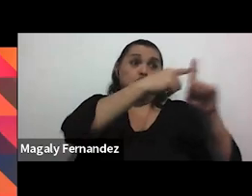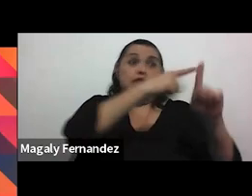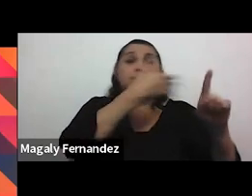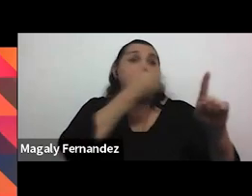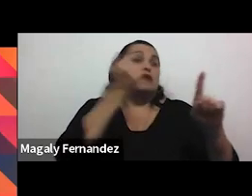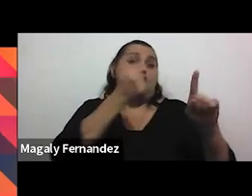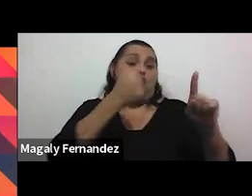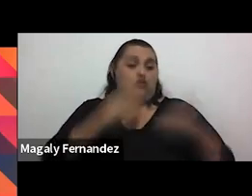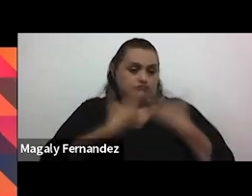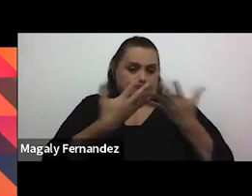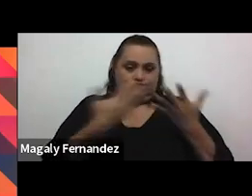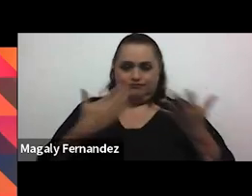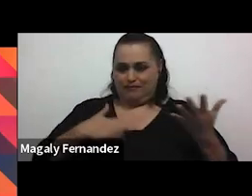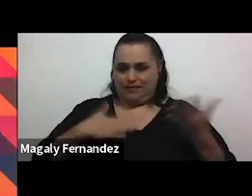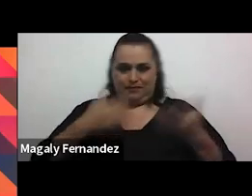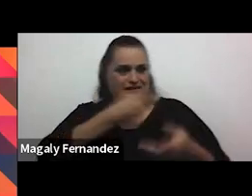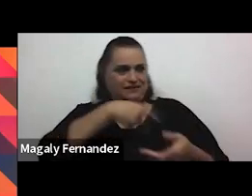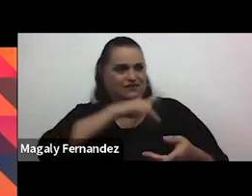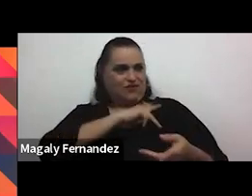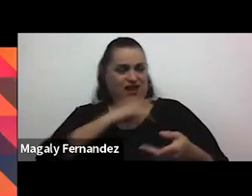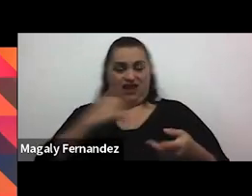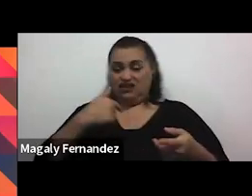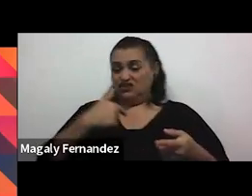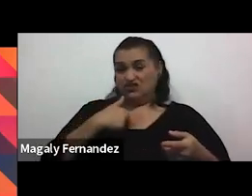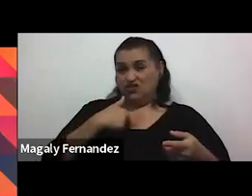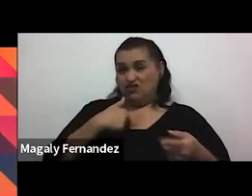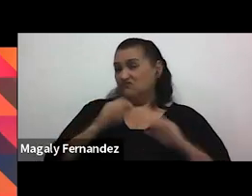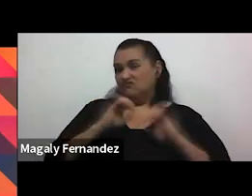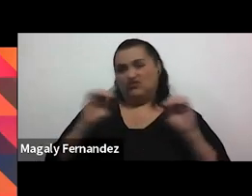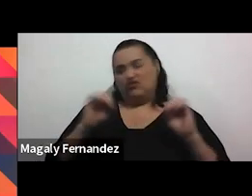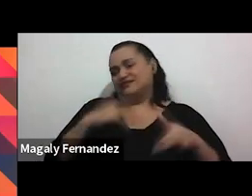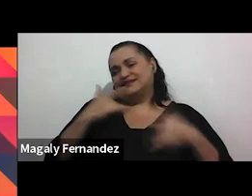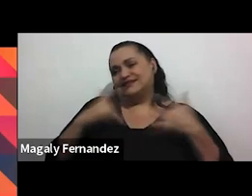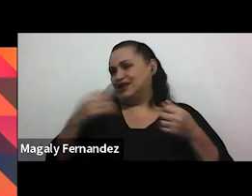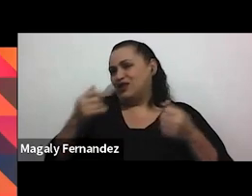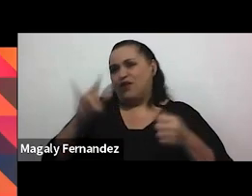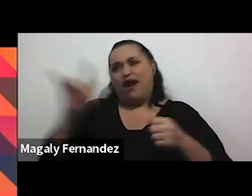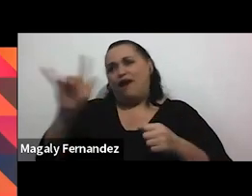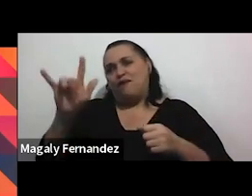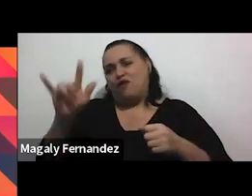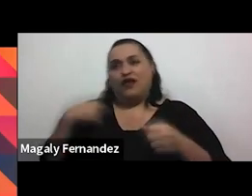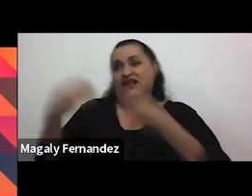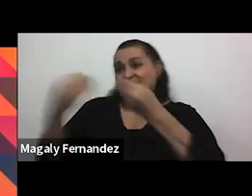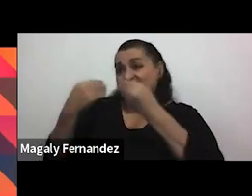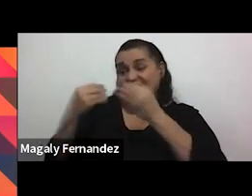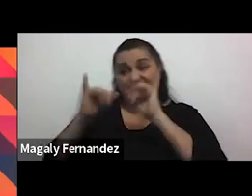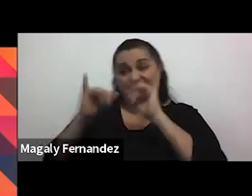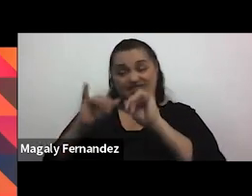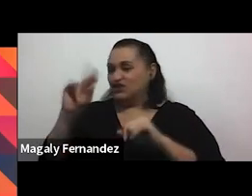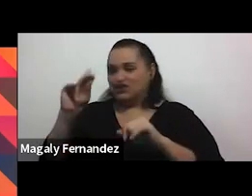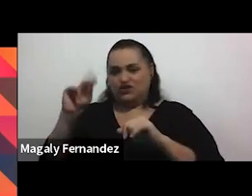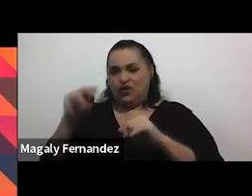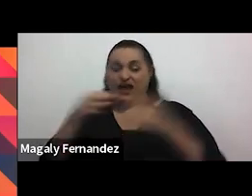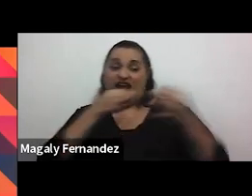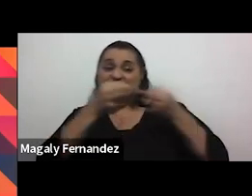versión de mí misma porque si no no tiene sentido el amor. El amor no es como nos lo enseñan nos construyen el amor